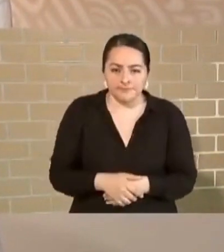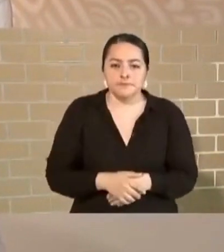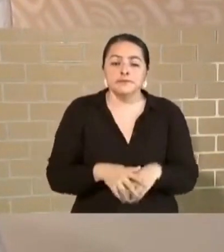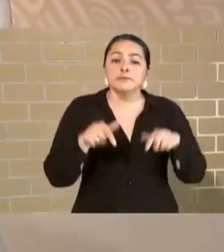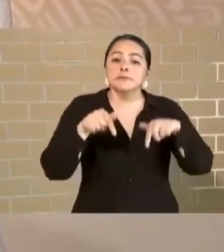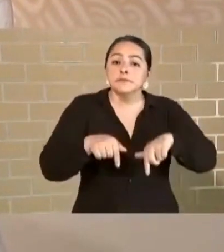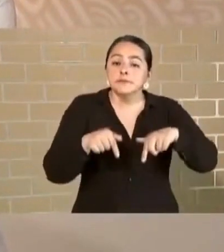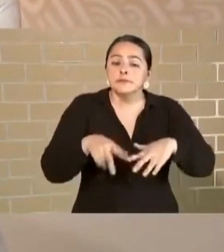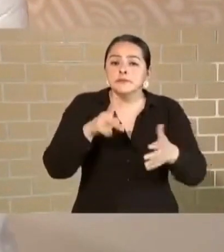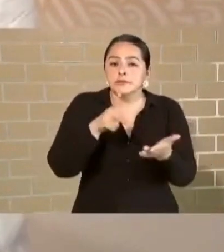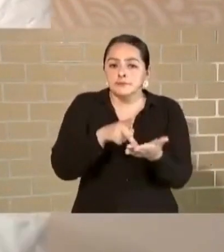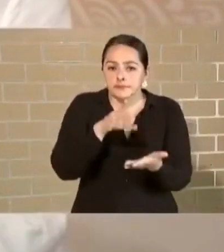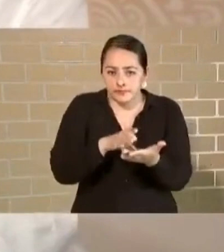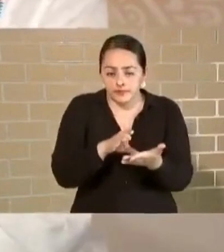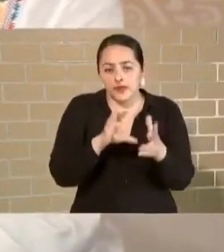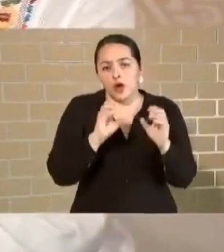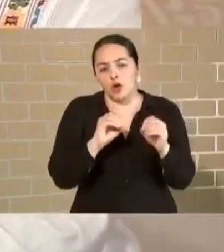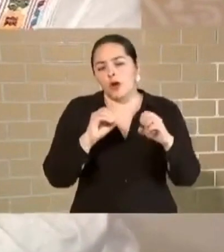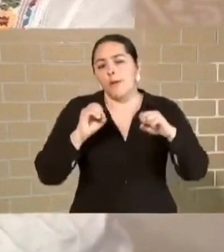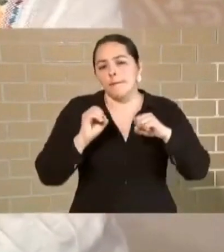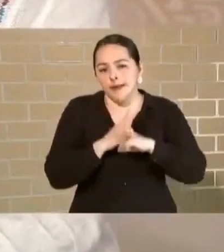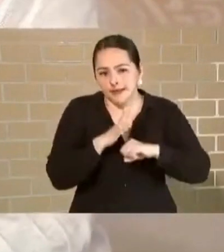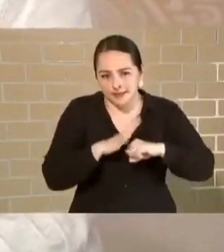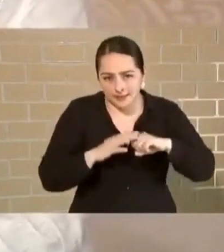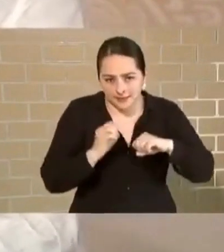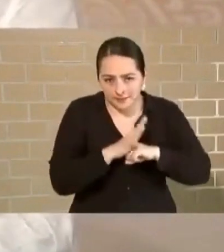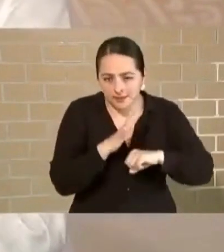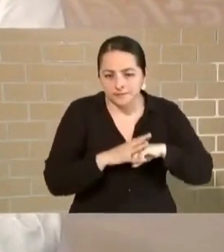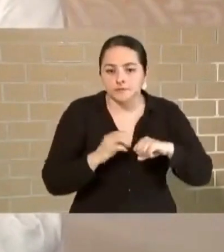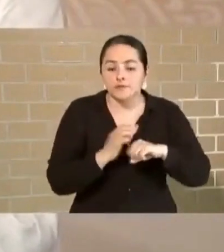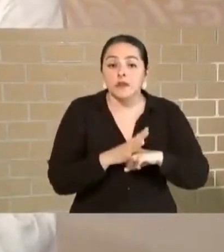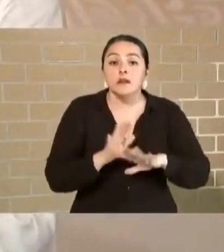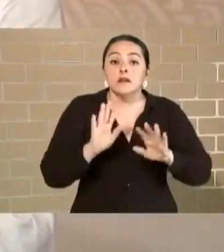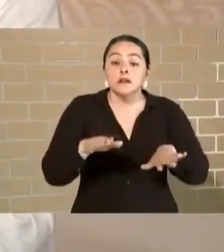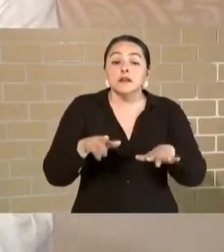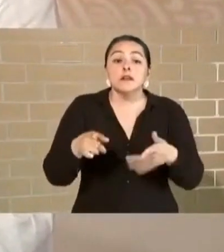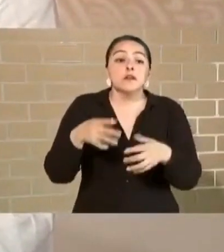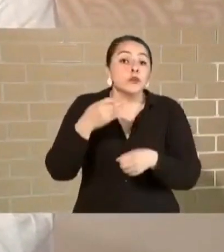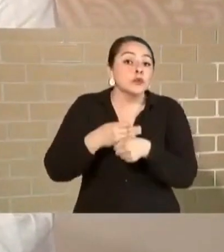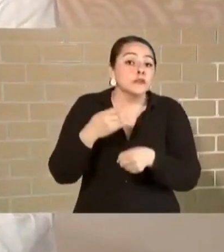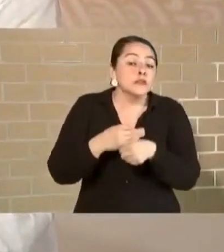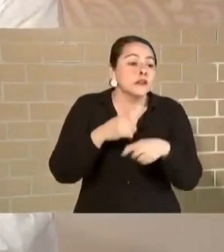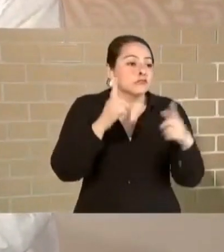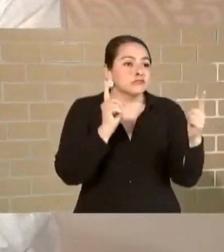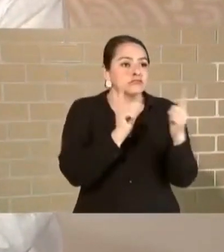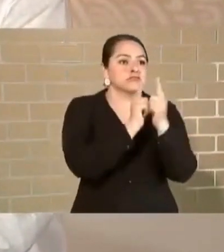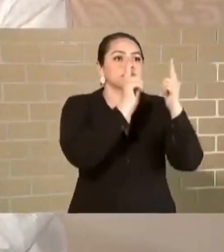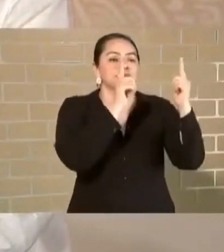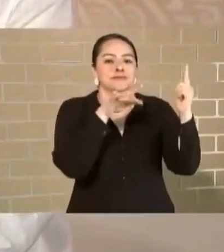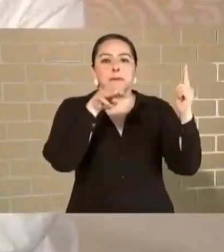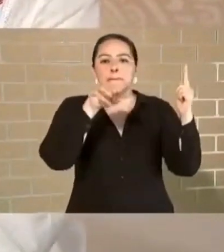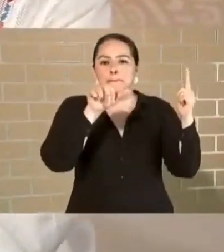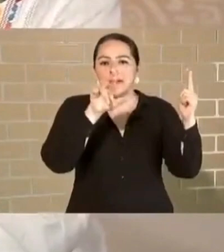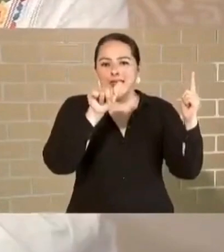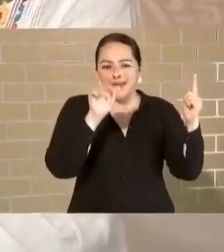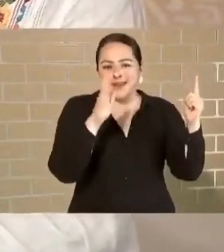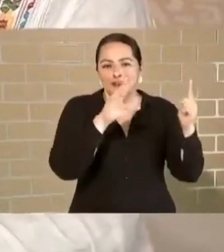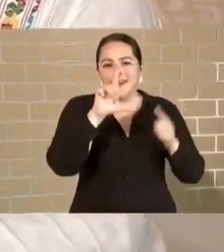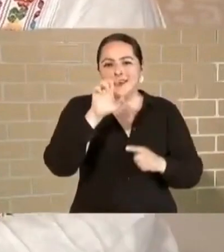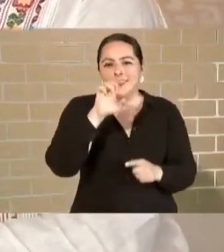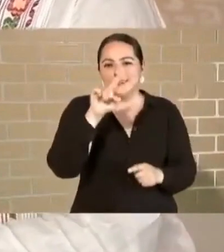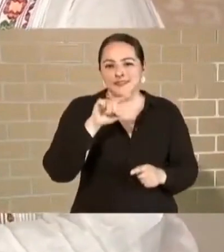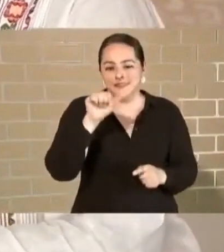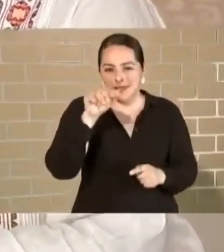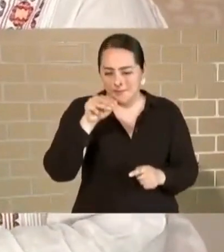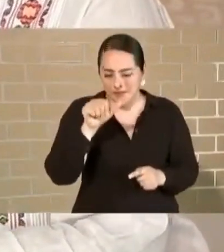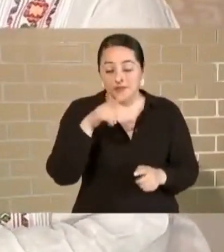Playa del Carmen. Lo mismo, ahora que estoy viendo a Mara, la Presidenta Municipal de Benito Juárez, le informo